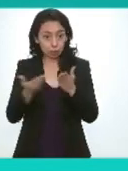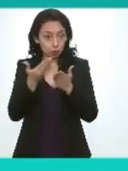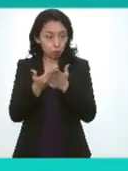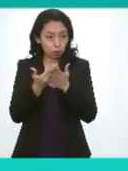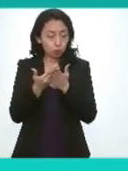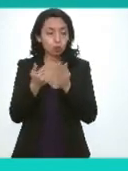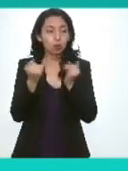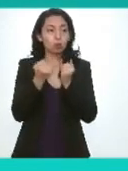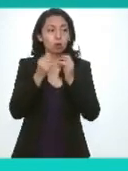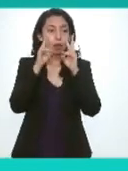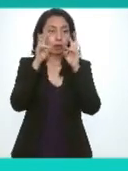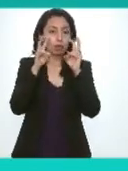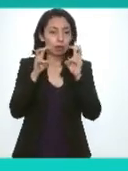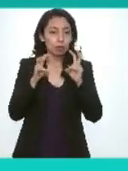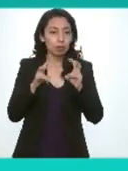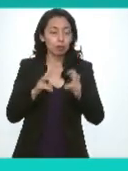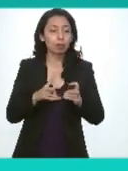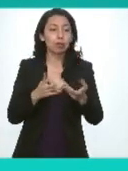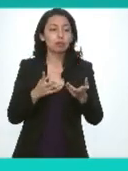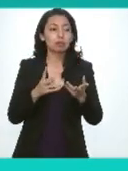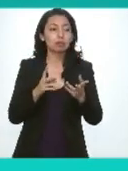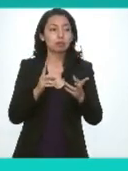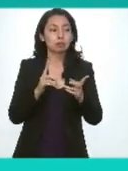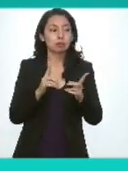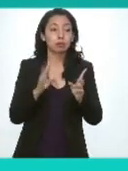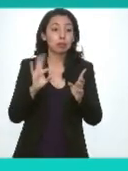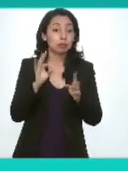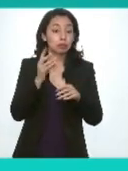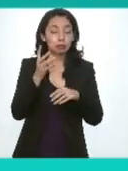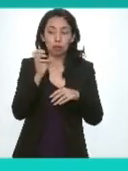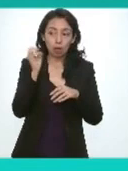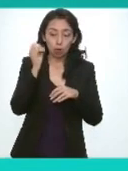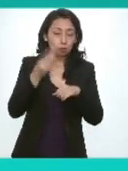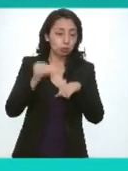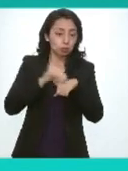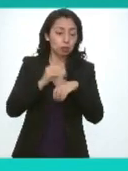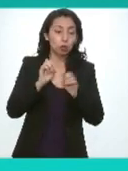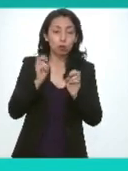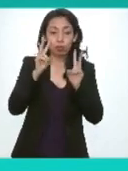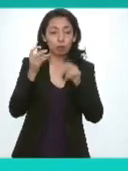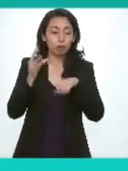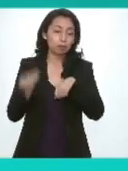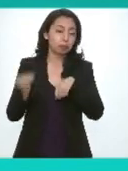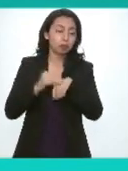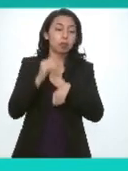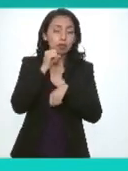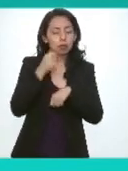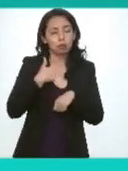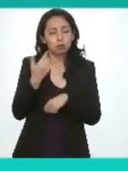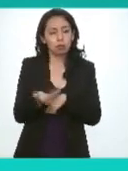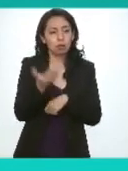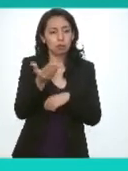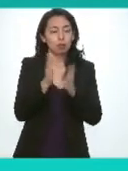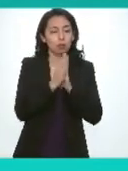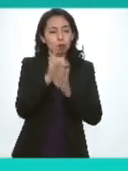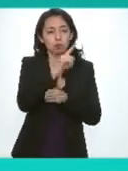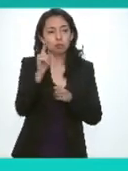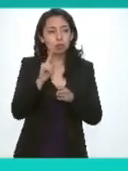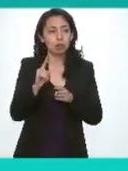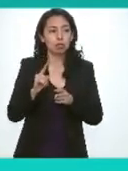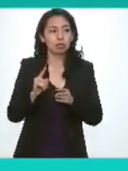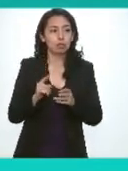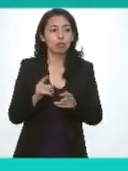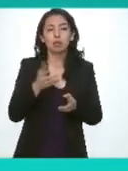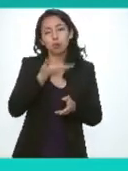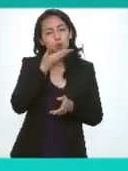su caso los temas que no lo hubo que se hubieran puesto en asuntos generales por lo que les pido se manifiesten de